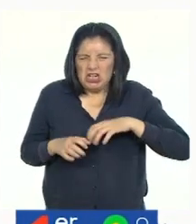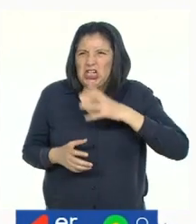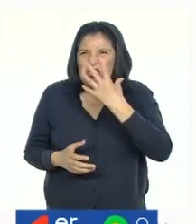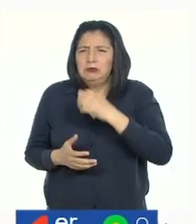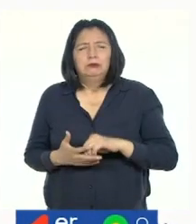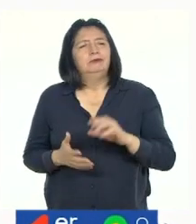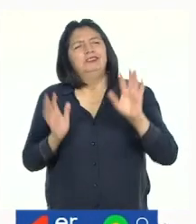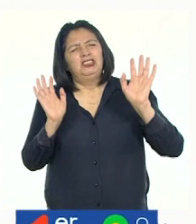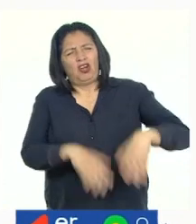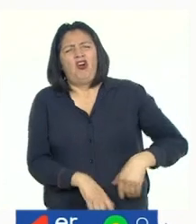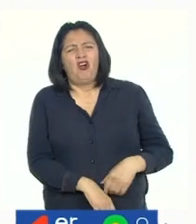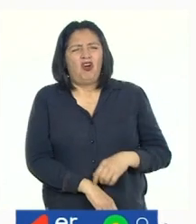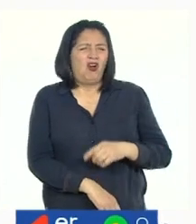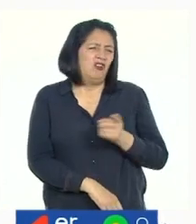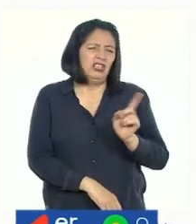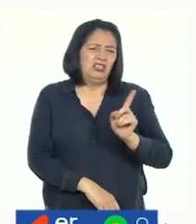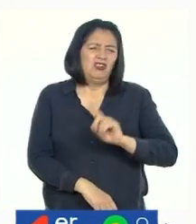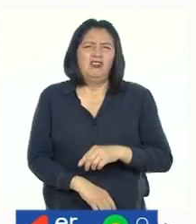¡Pues, Nico!